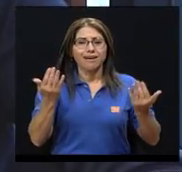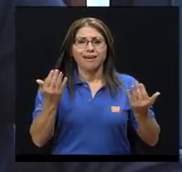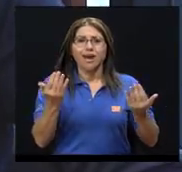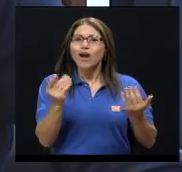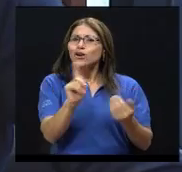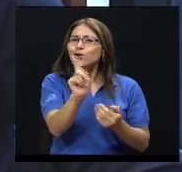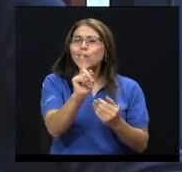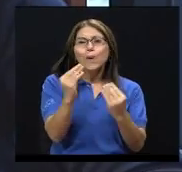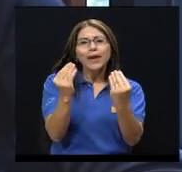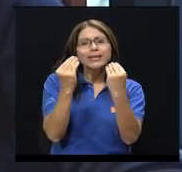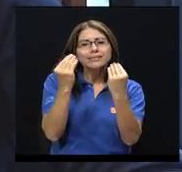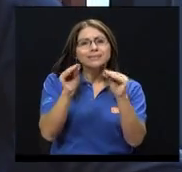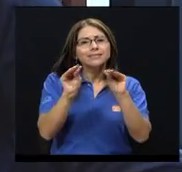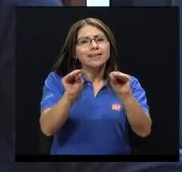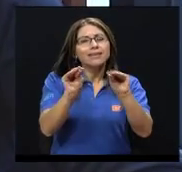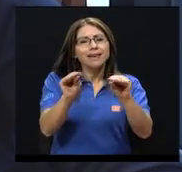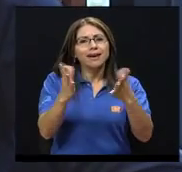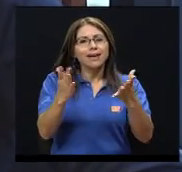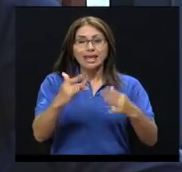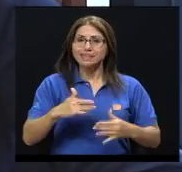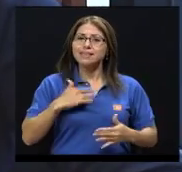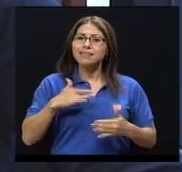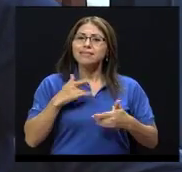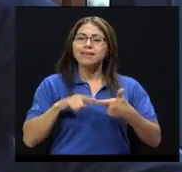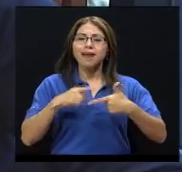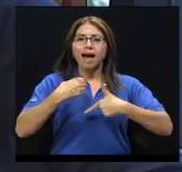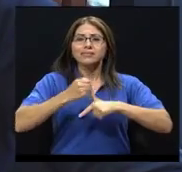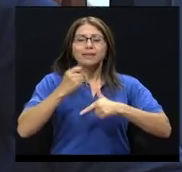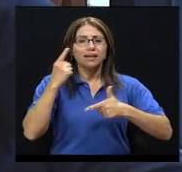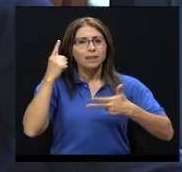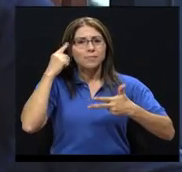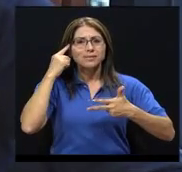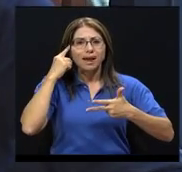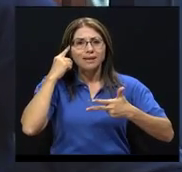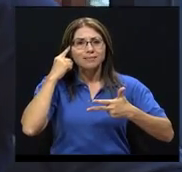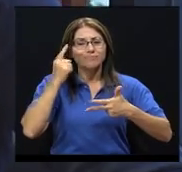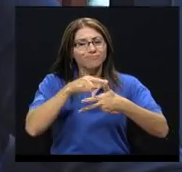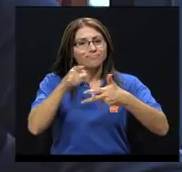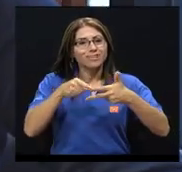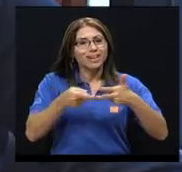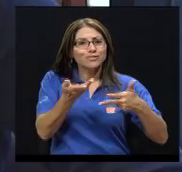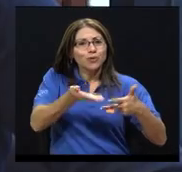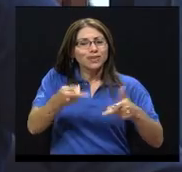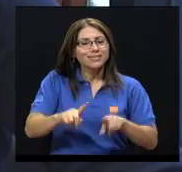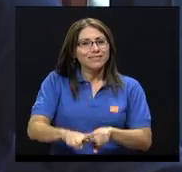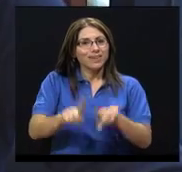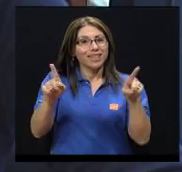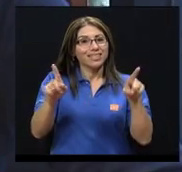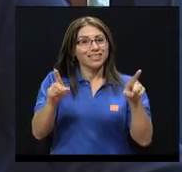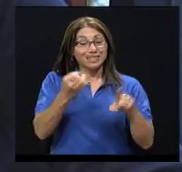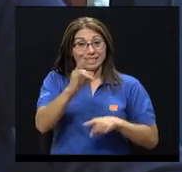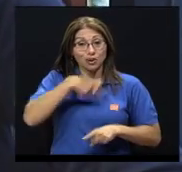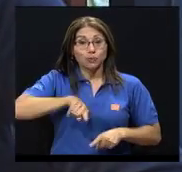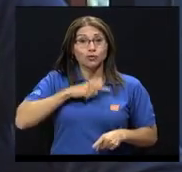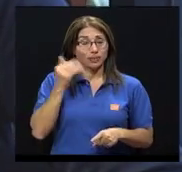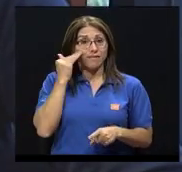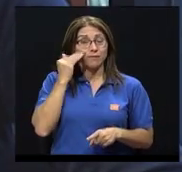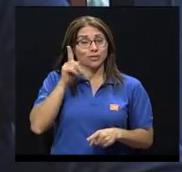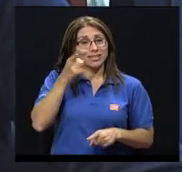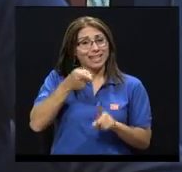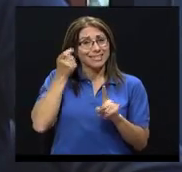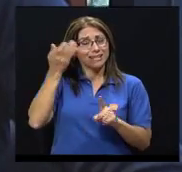No nos enseñan que sentir, hacer y pensar son tres cosas diferentes, que las supiéramos desde niños. Y que